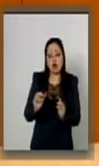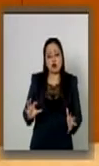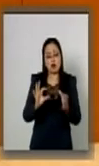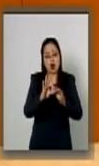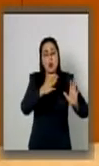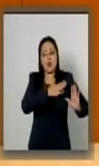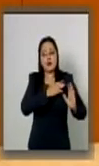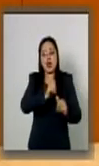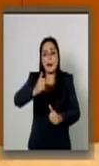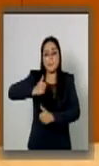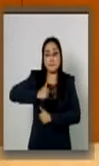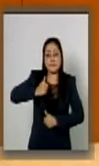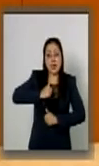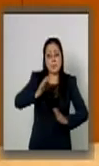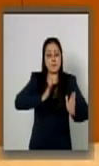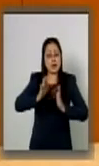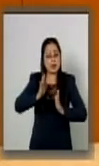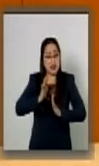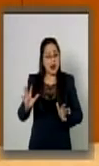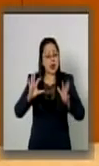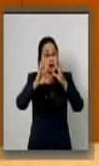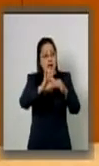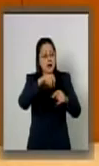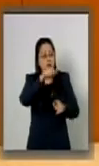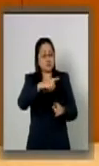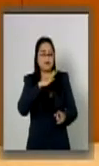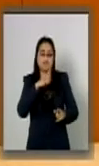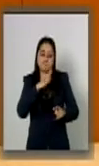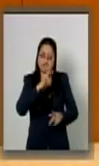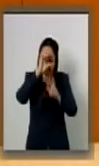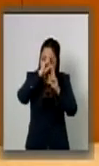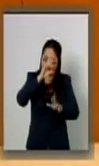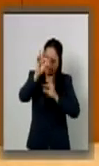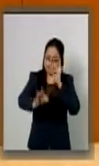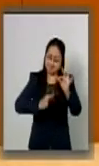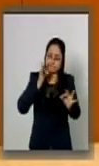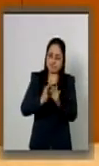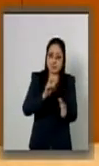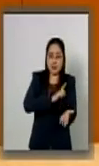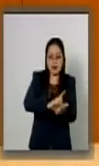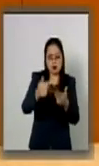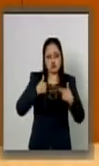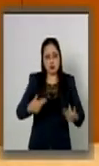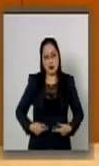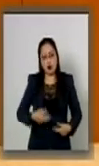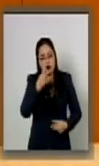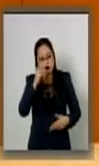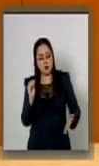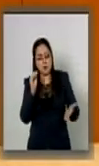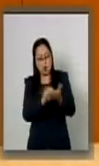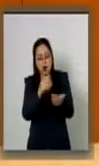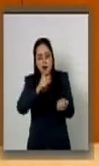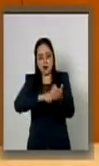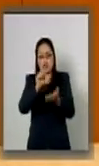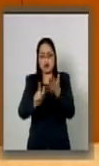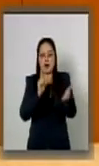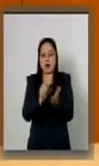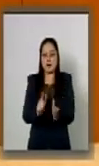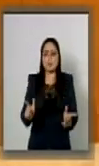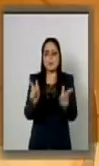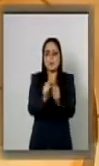Armadas y garantizar el respeto irrestricto a los derechos humanos. Es cuanto, compañeros.